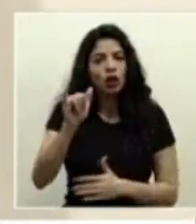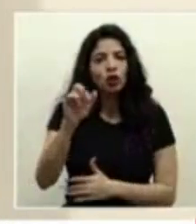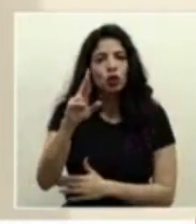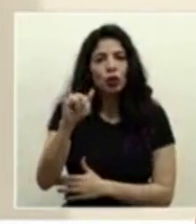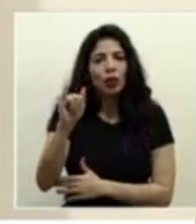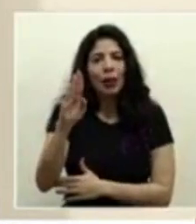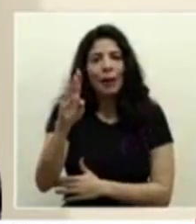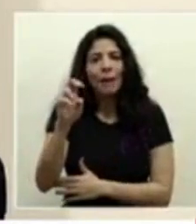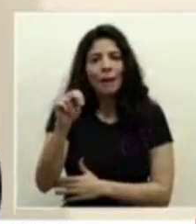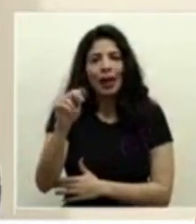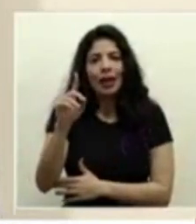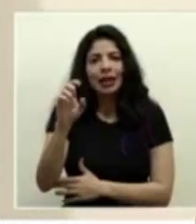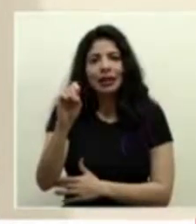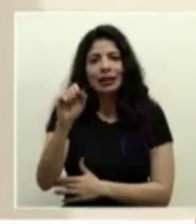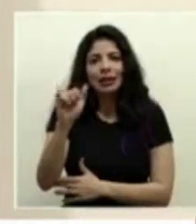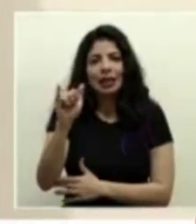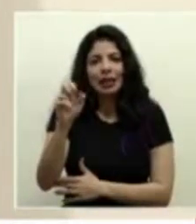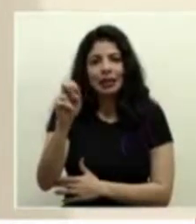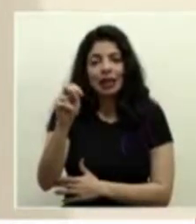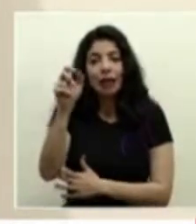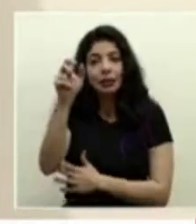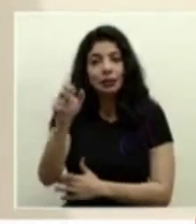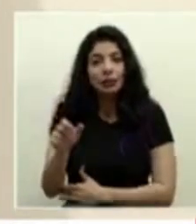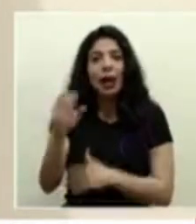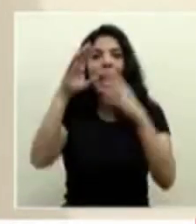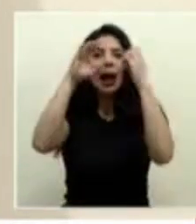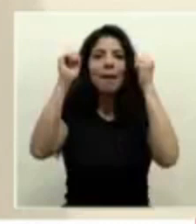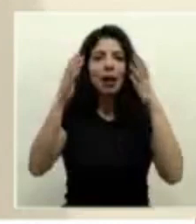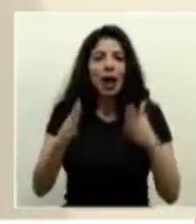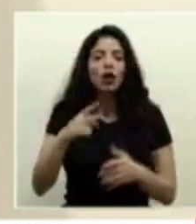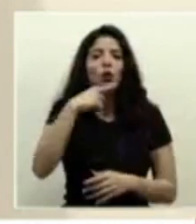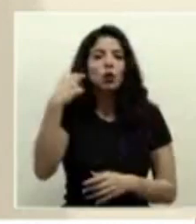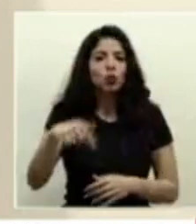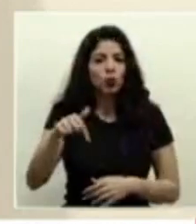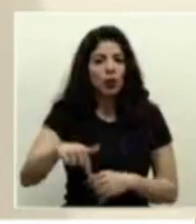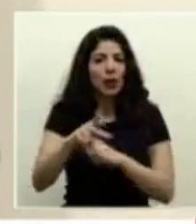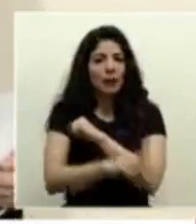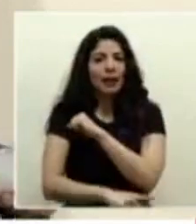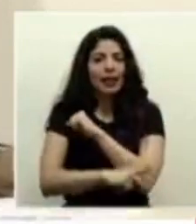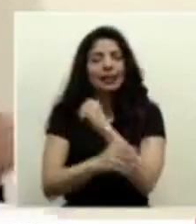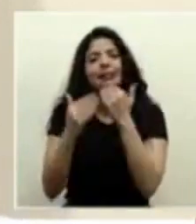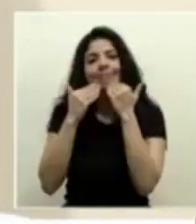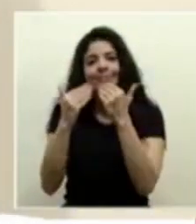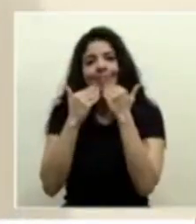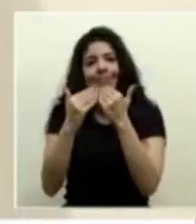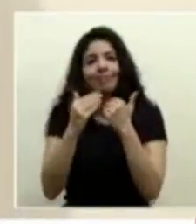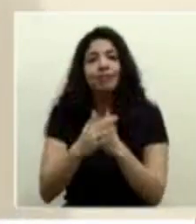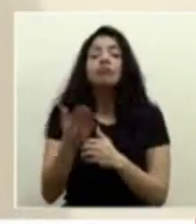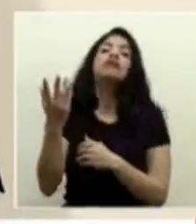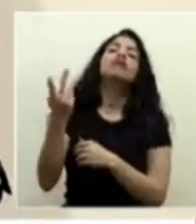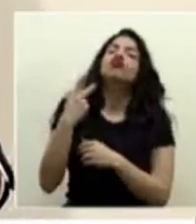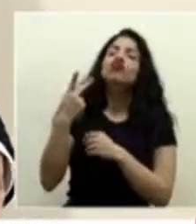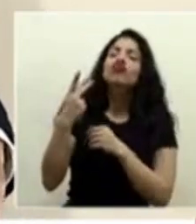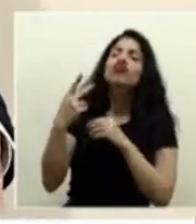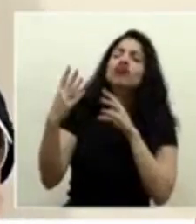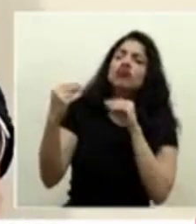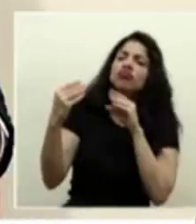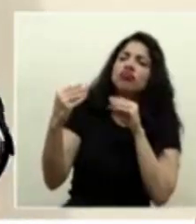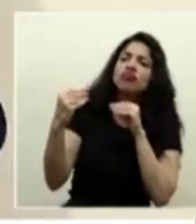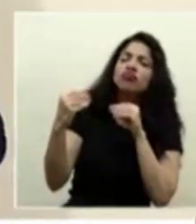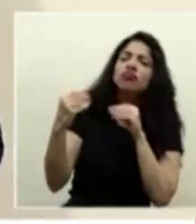Benzayan el embajador de la federación rusa en nuestro país durante la conversación también